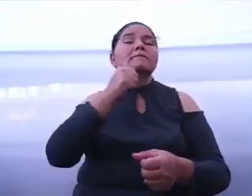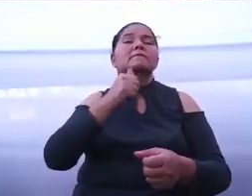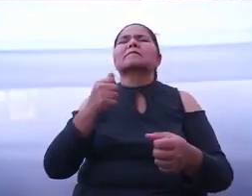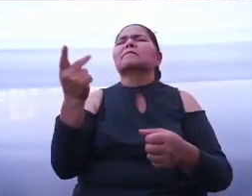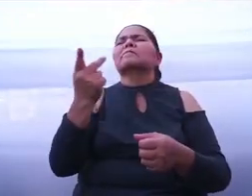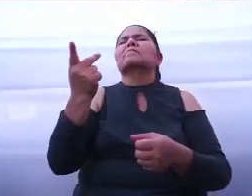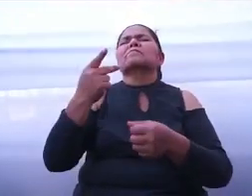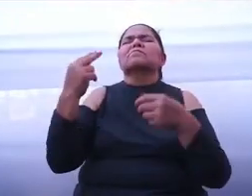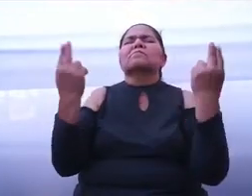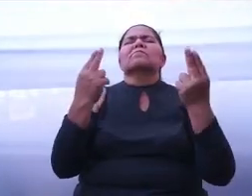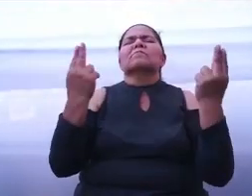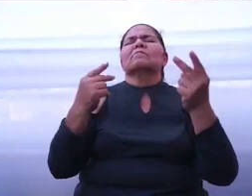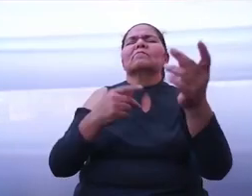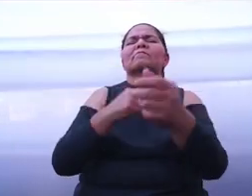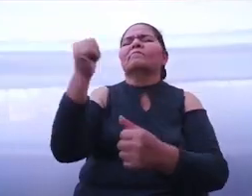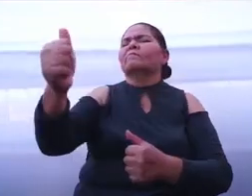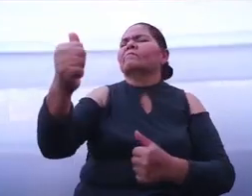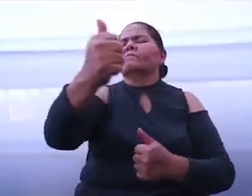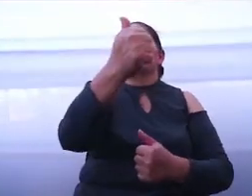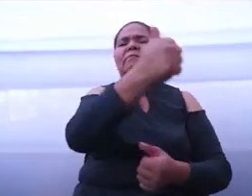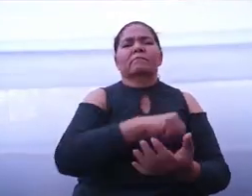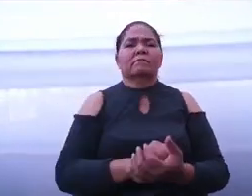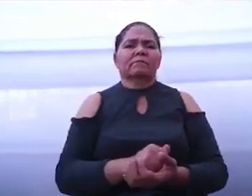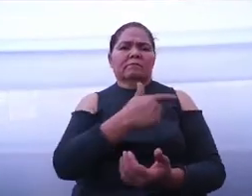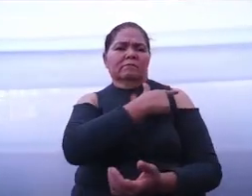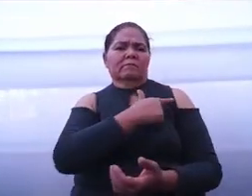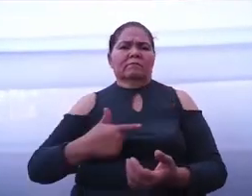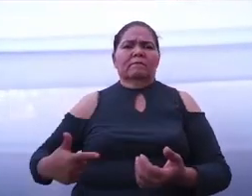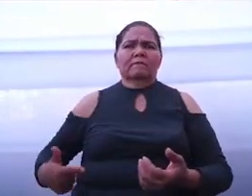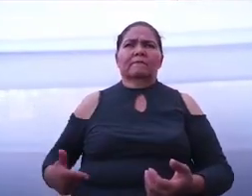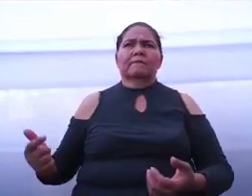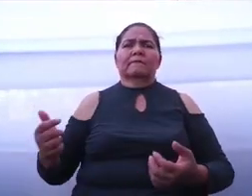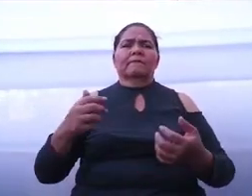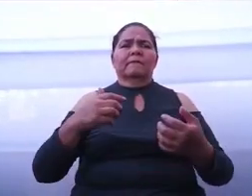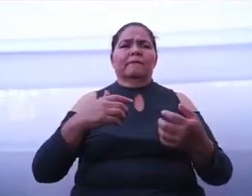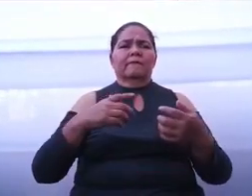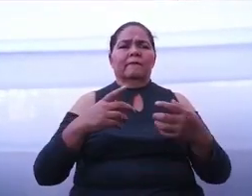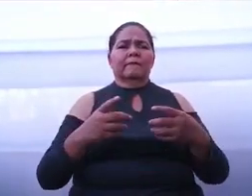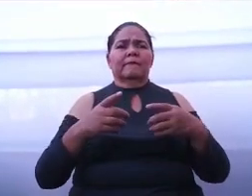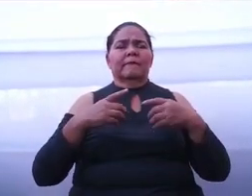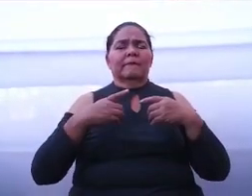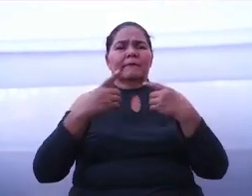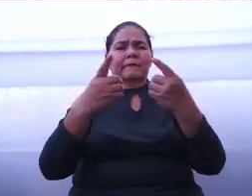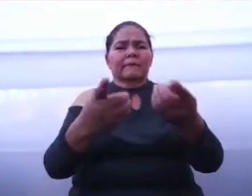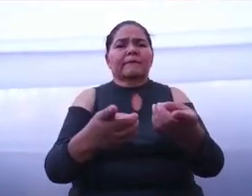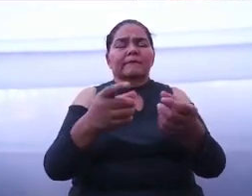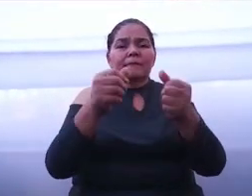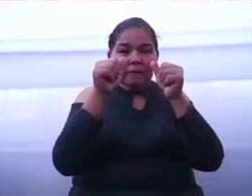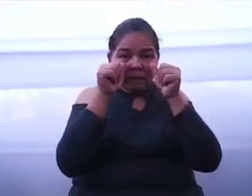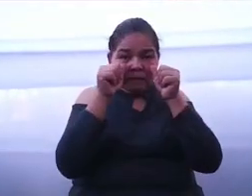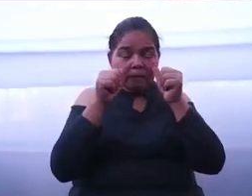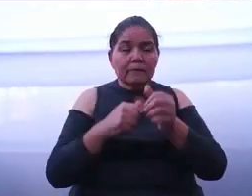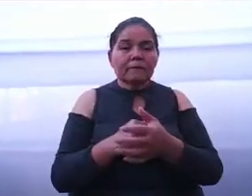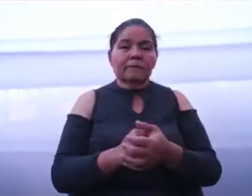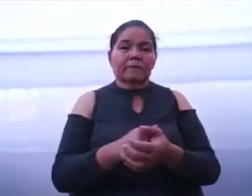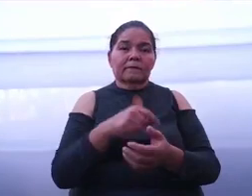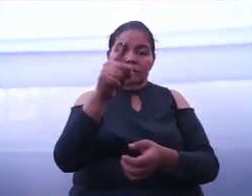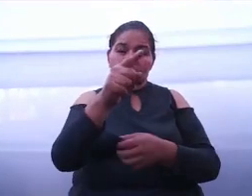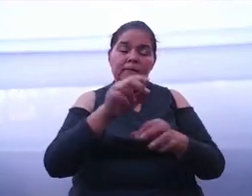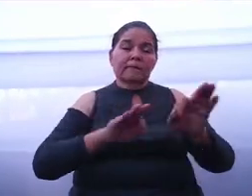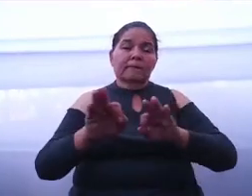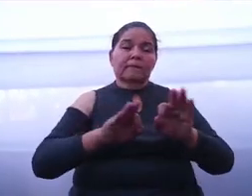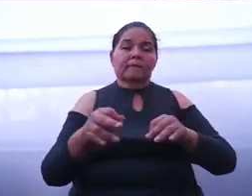quiere y necesita, un gobierno que pone en el centro de sus acciones. Mis años como